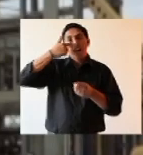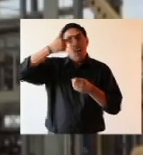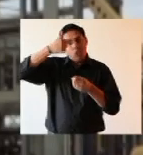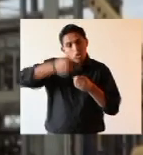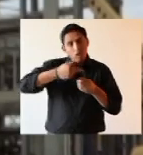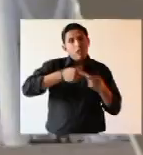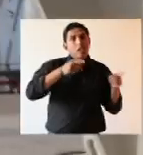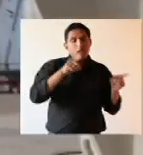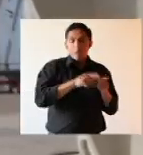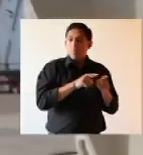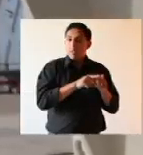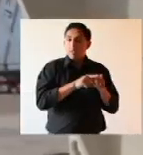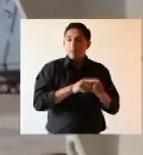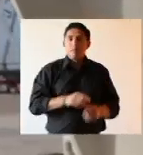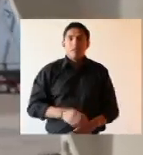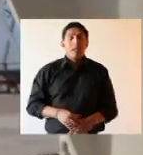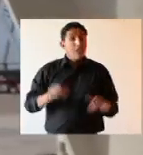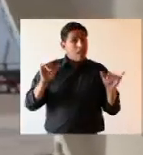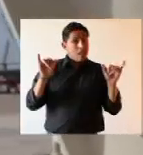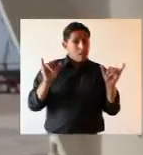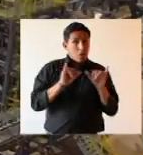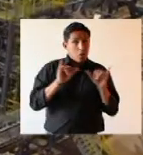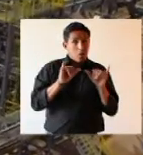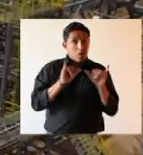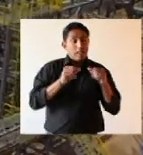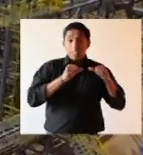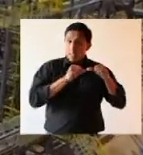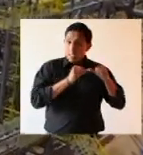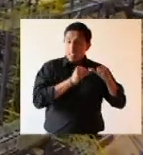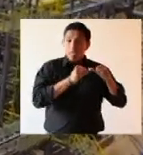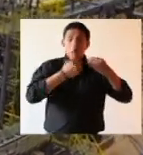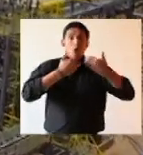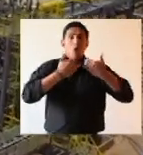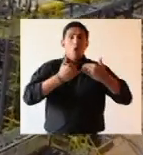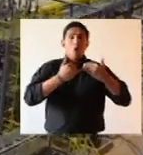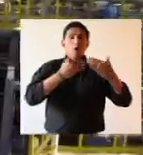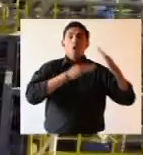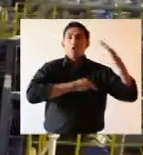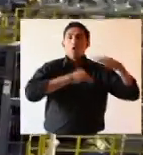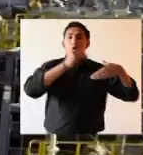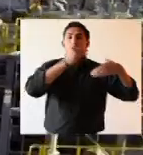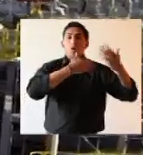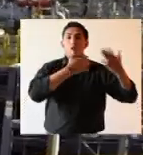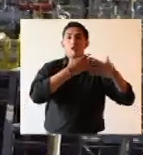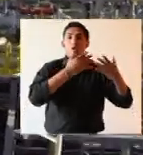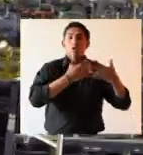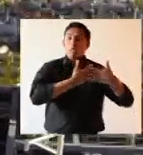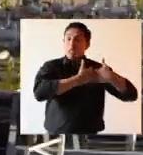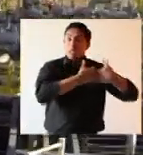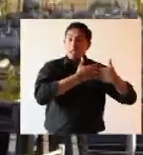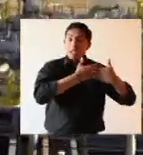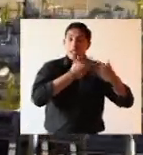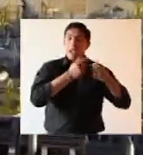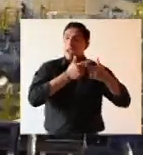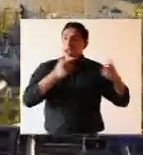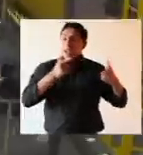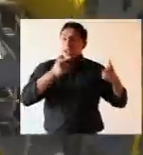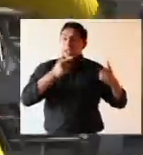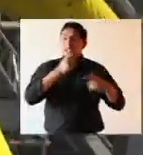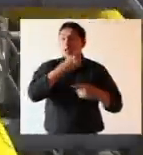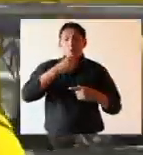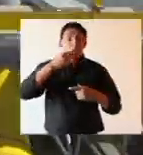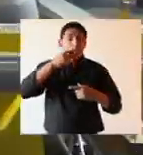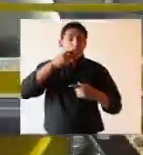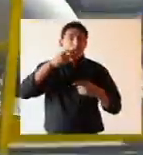e isopentano. De igual forma, se continúa hoy en la construcción de la planta de Gran Chaco, la planta de Uria